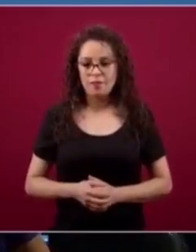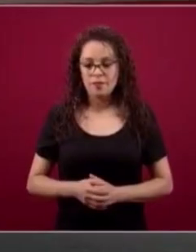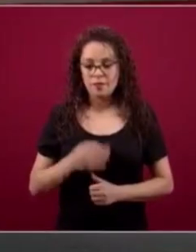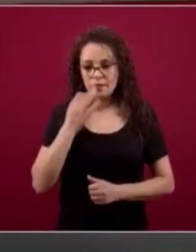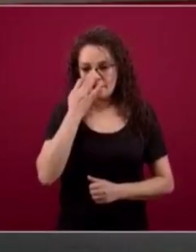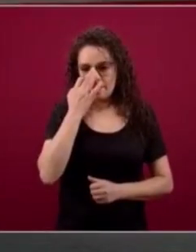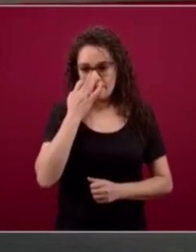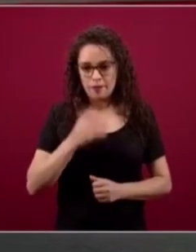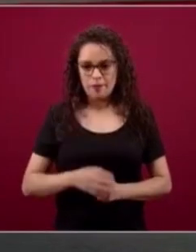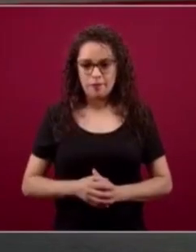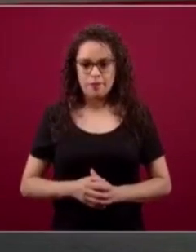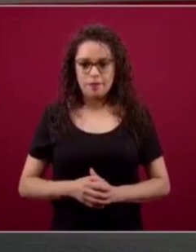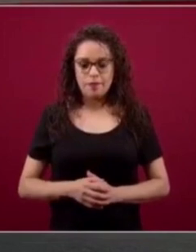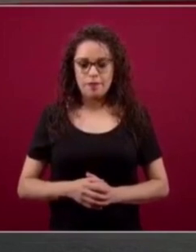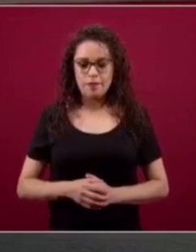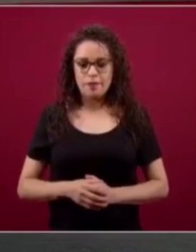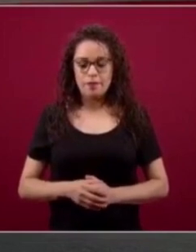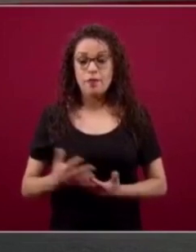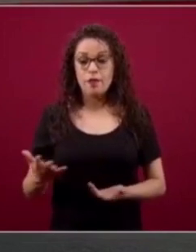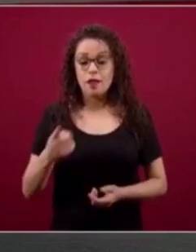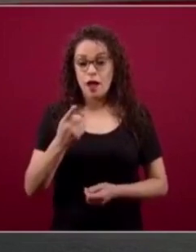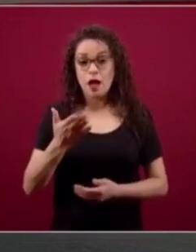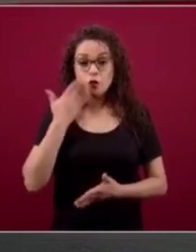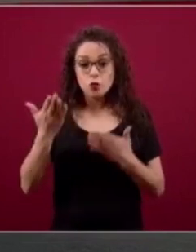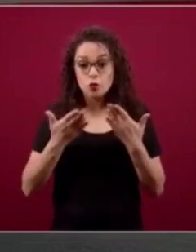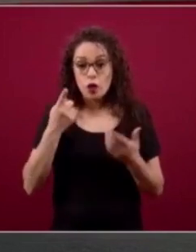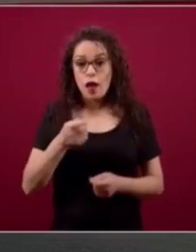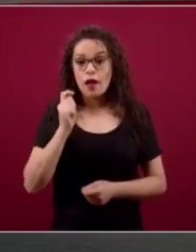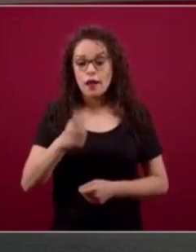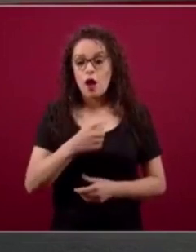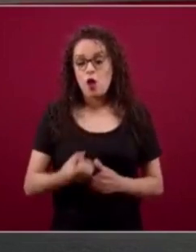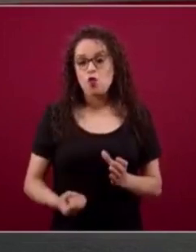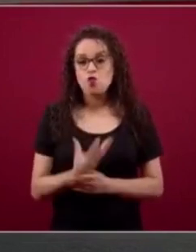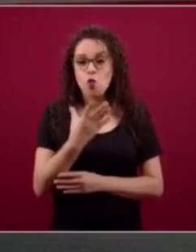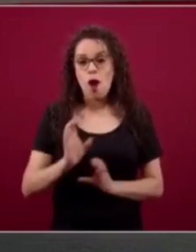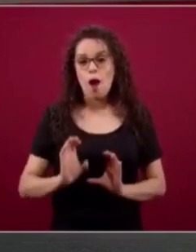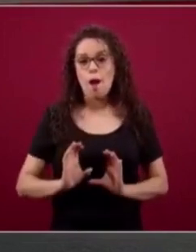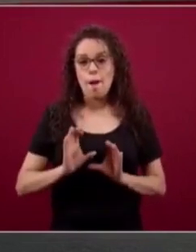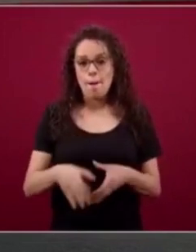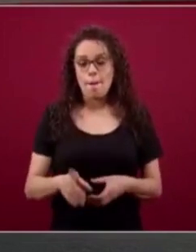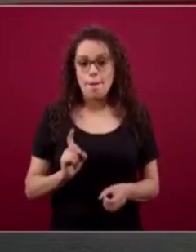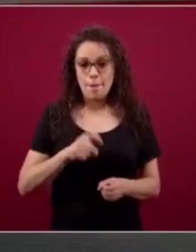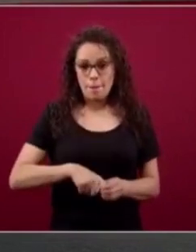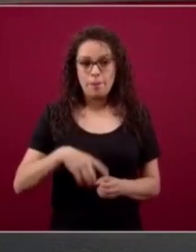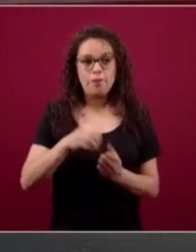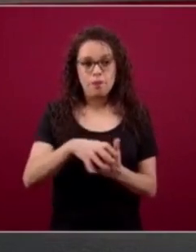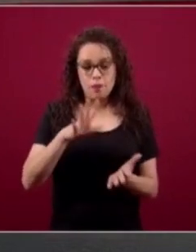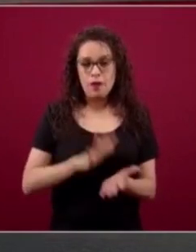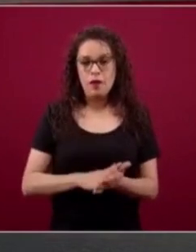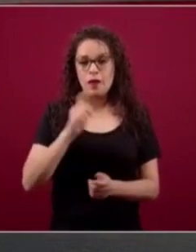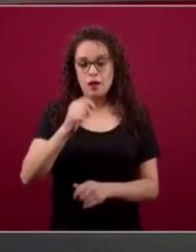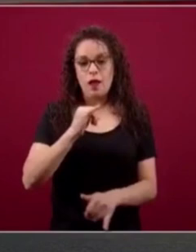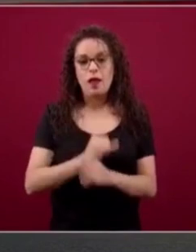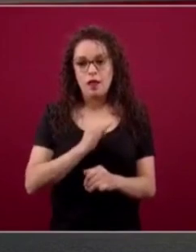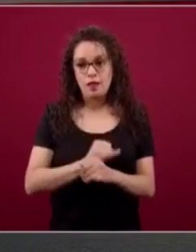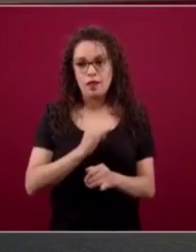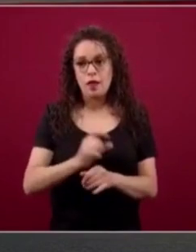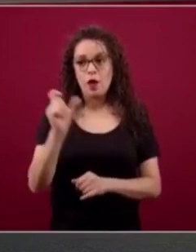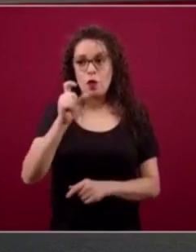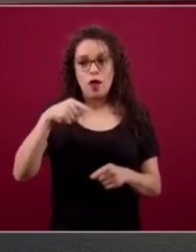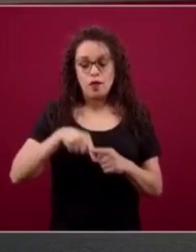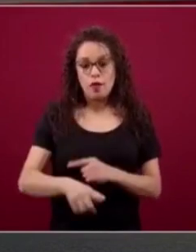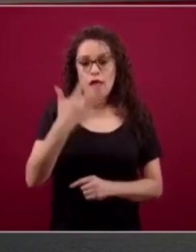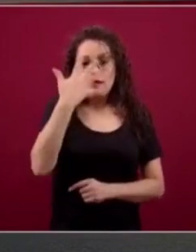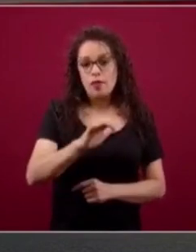estudiantes de nuevo ingreso los vamos a registrar en plataforma a partir del 10 al 30 de junio.